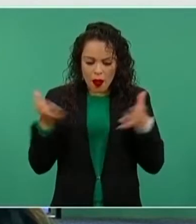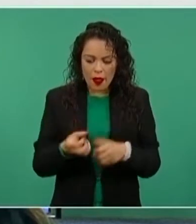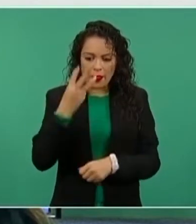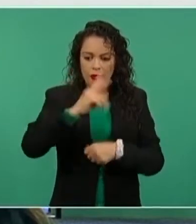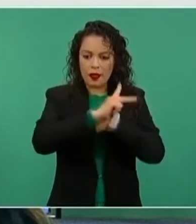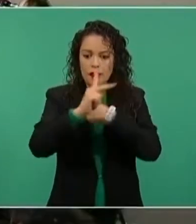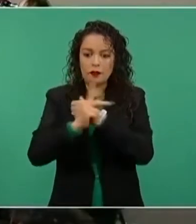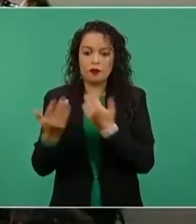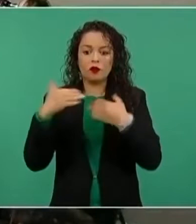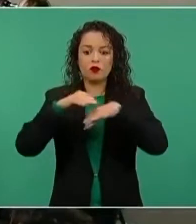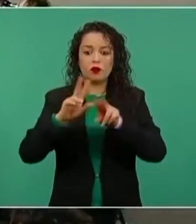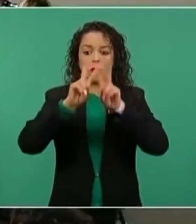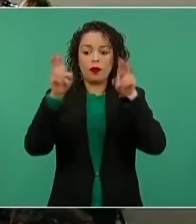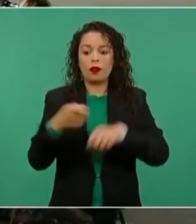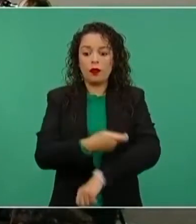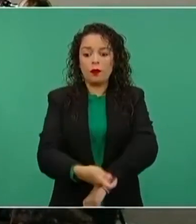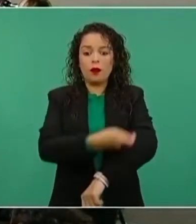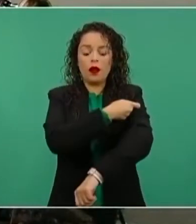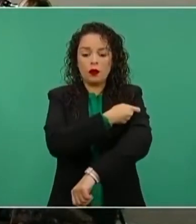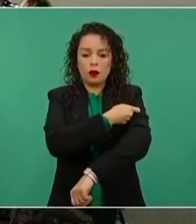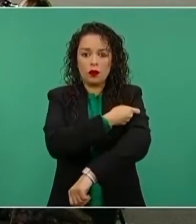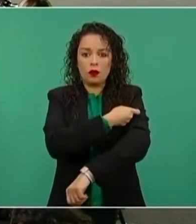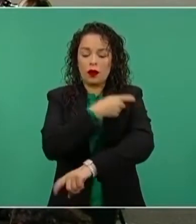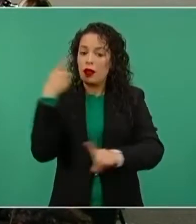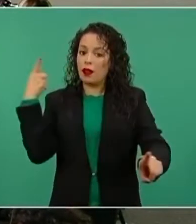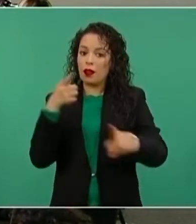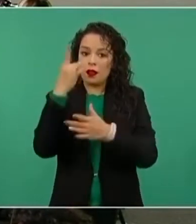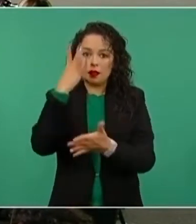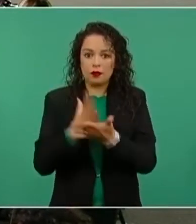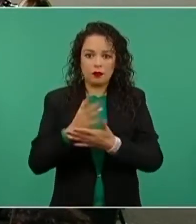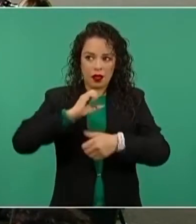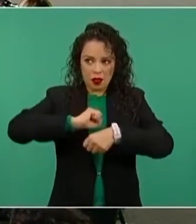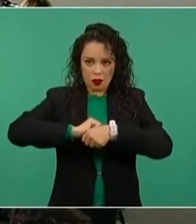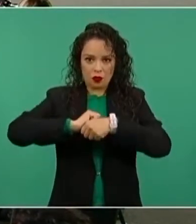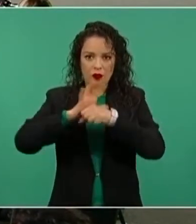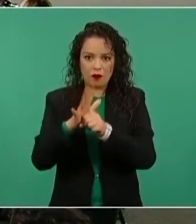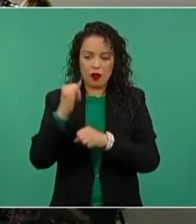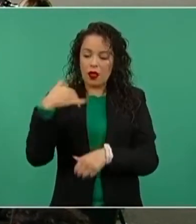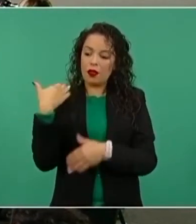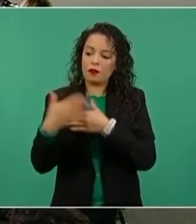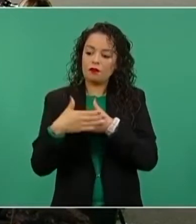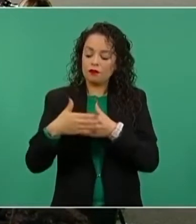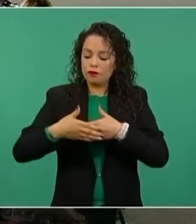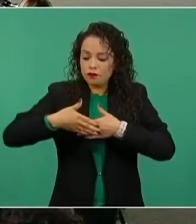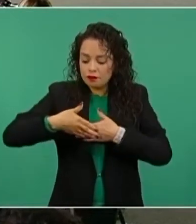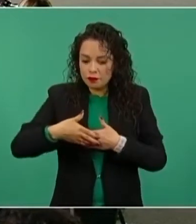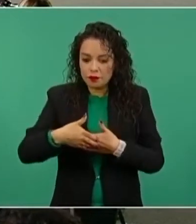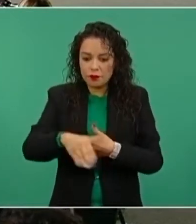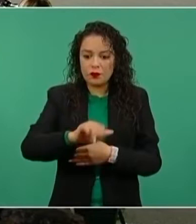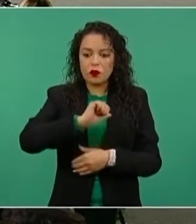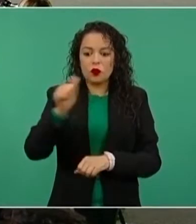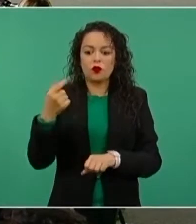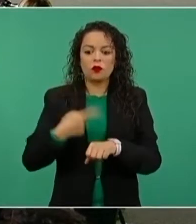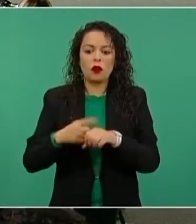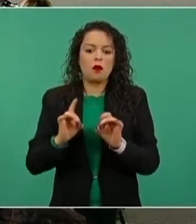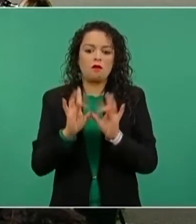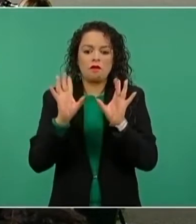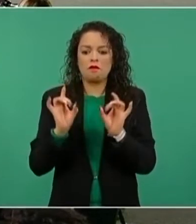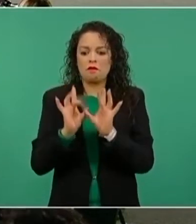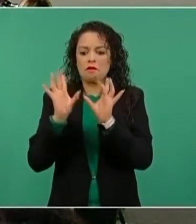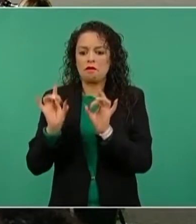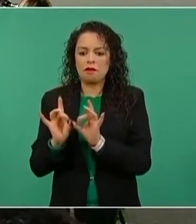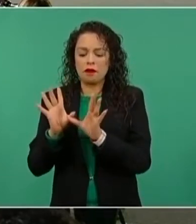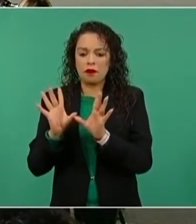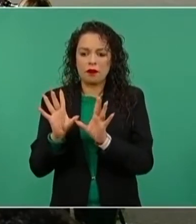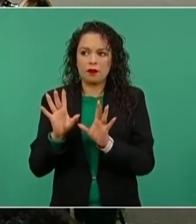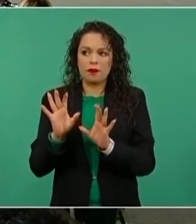países de vacunas para el caso de COVID-19 y para futuras o probables otras enfermedades que podamos